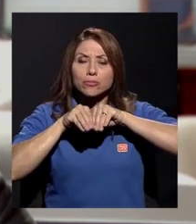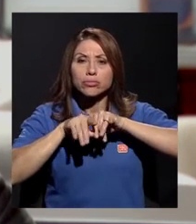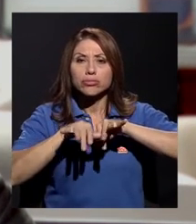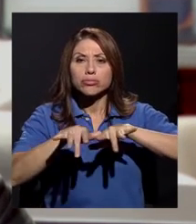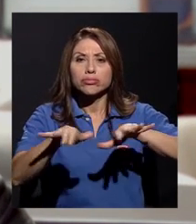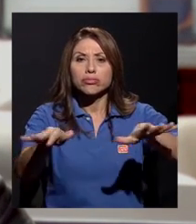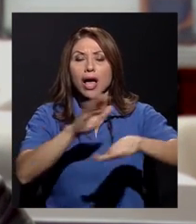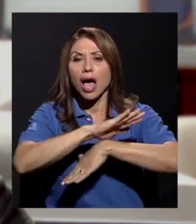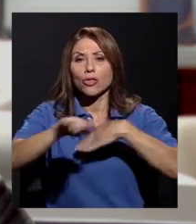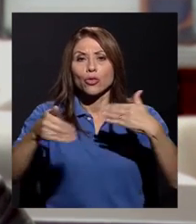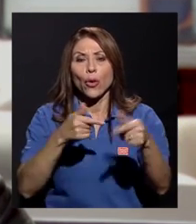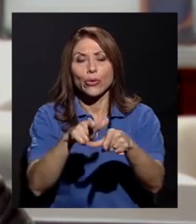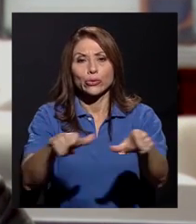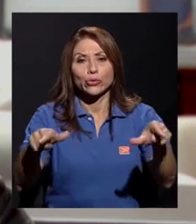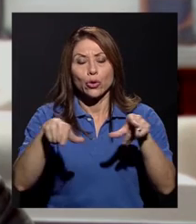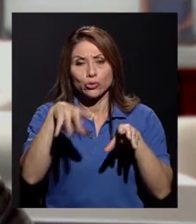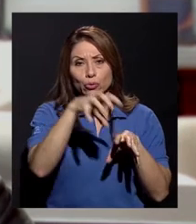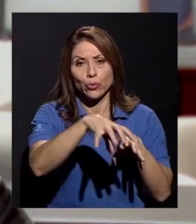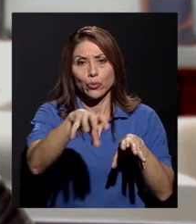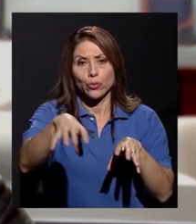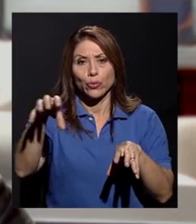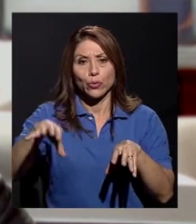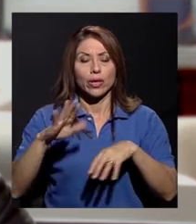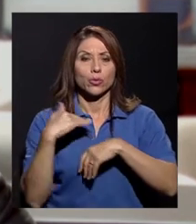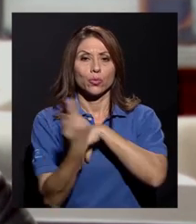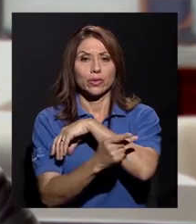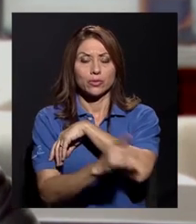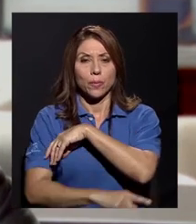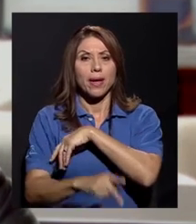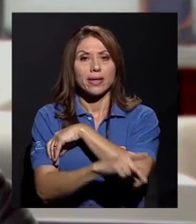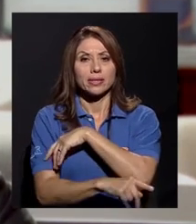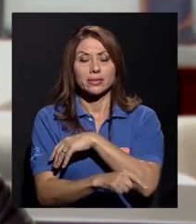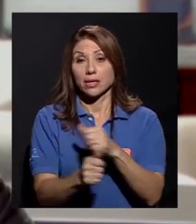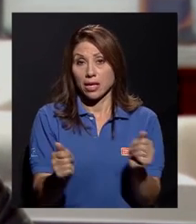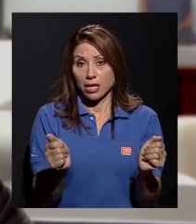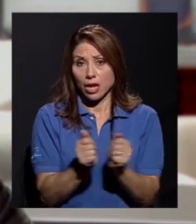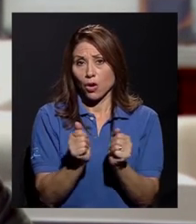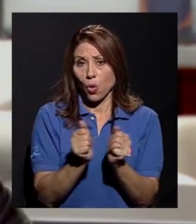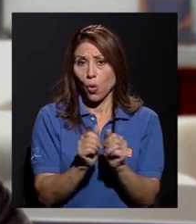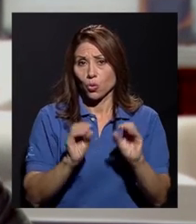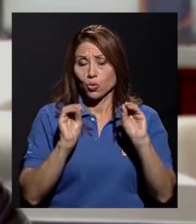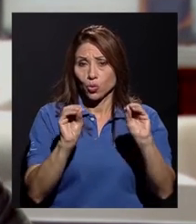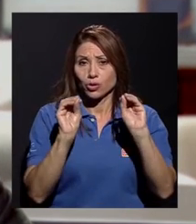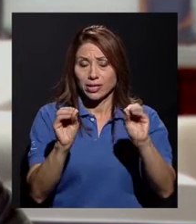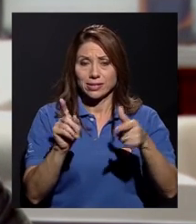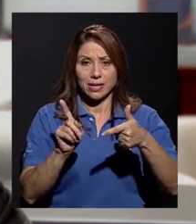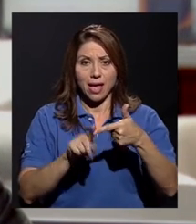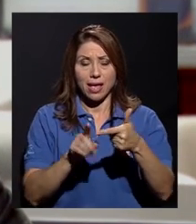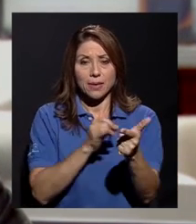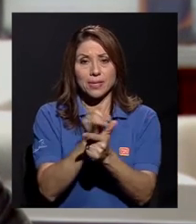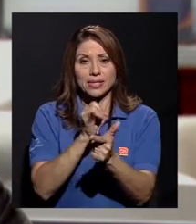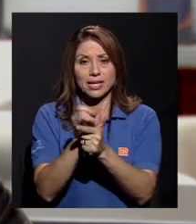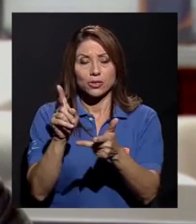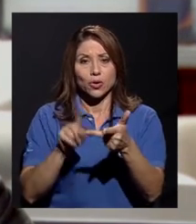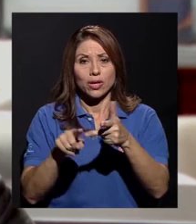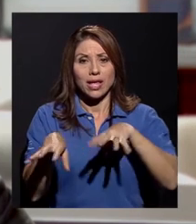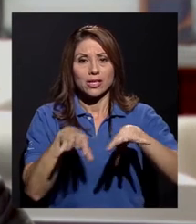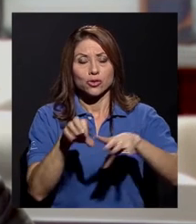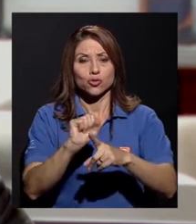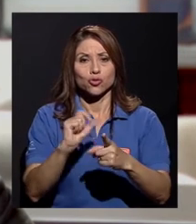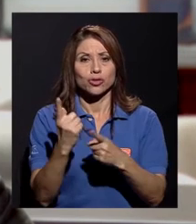todos los cantones de nuestro país y que, con la docencia, la investigación y la acción social,